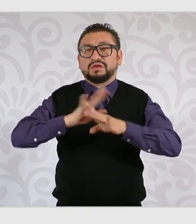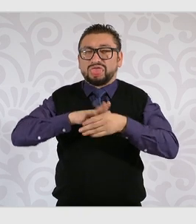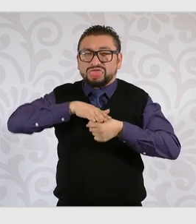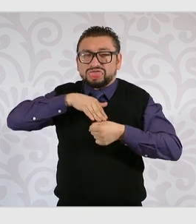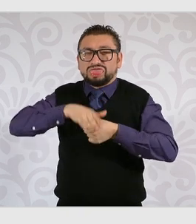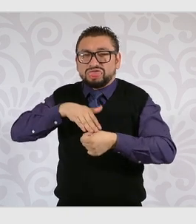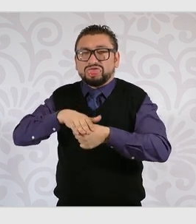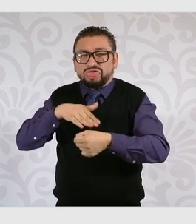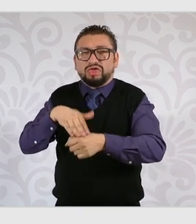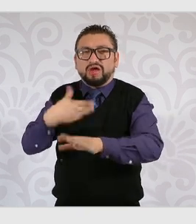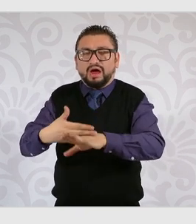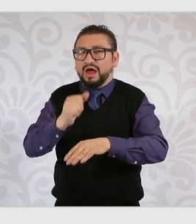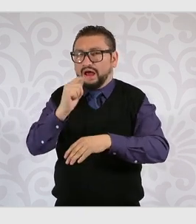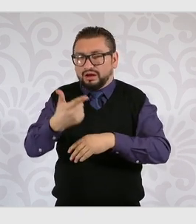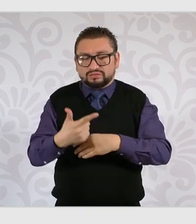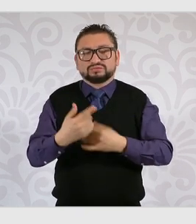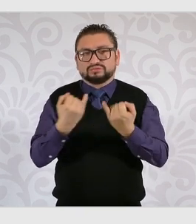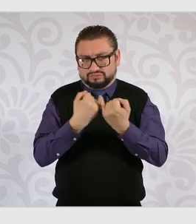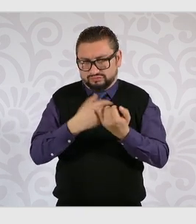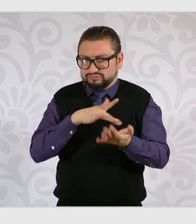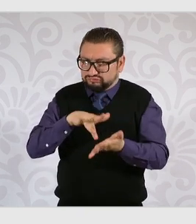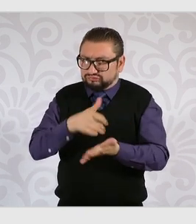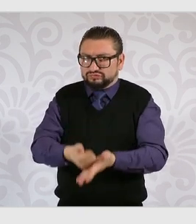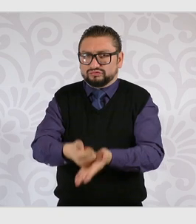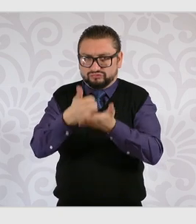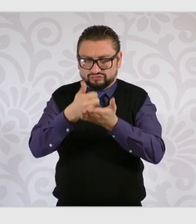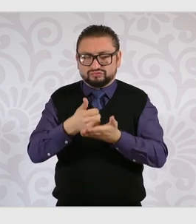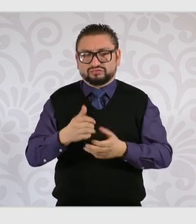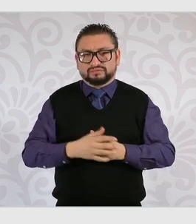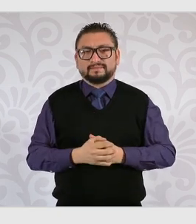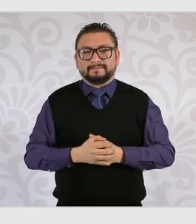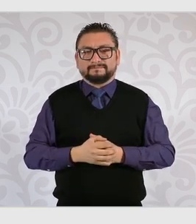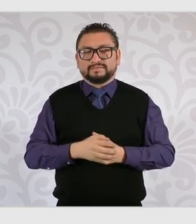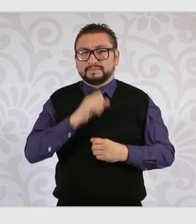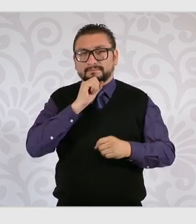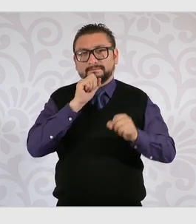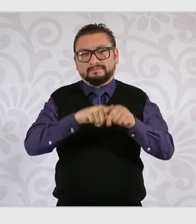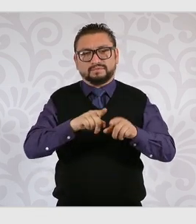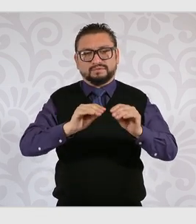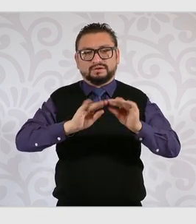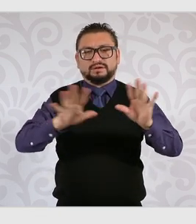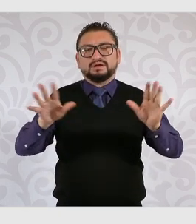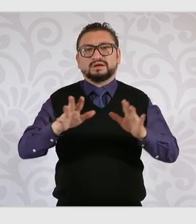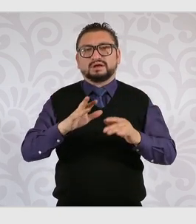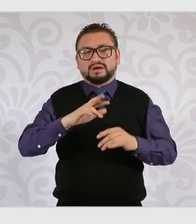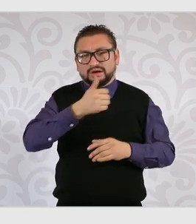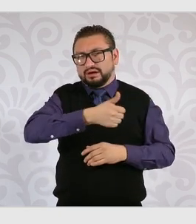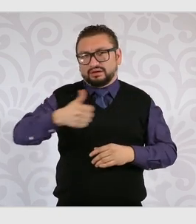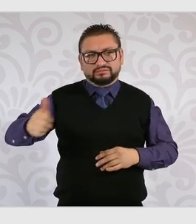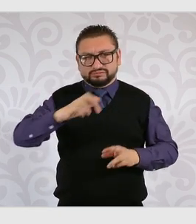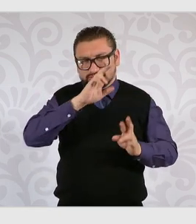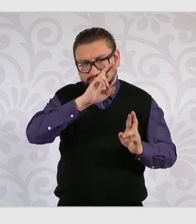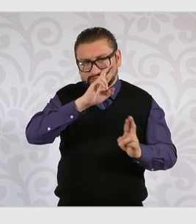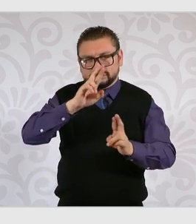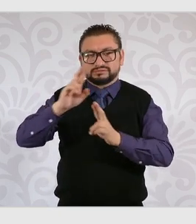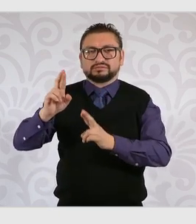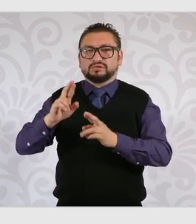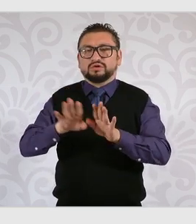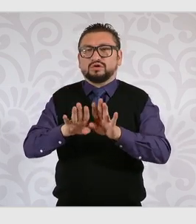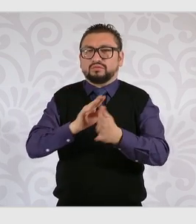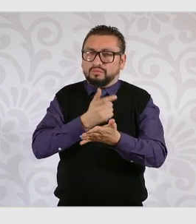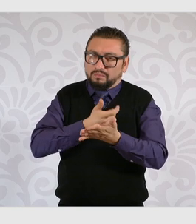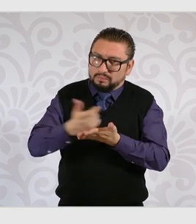hostigamiento o similares. Y por supuesto también respetando y cubriendo el pago